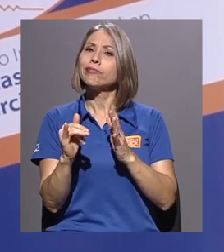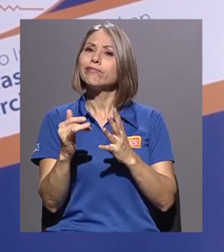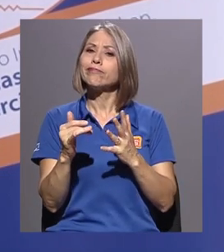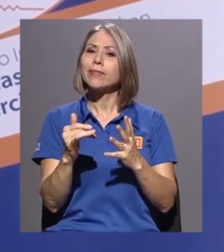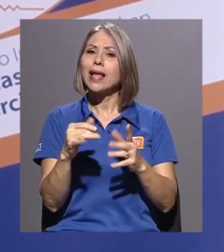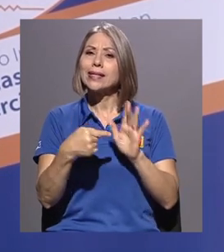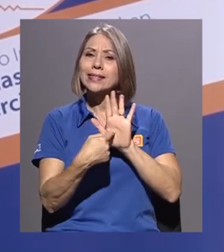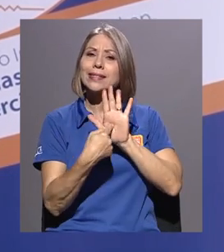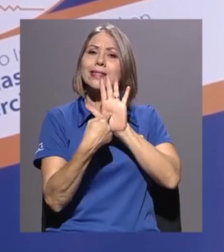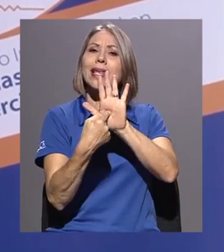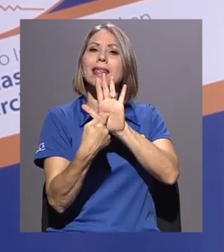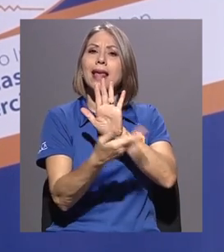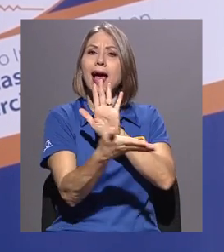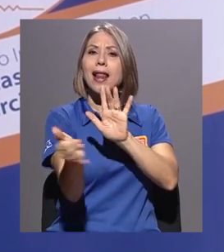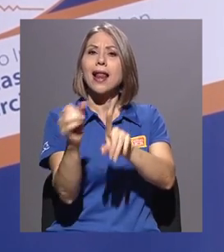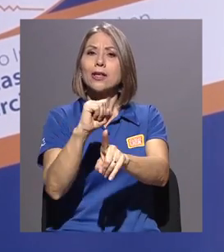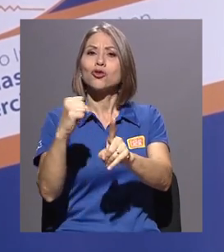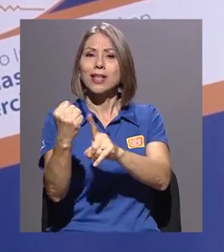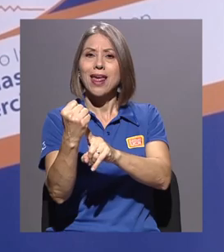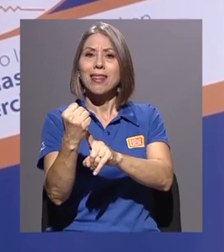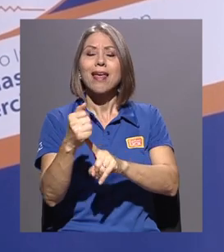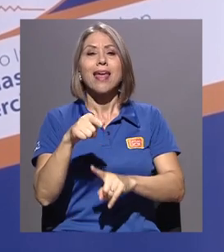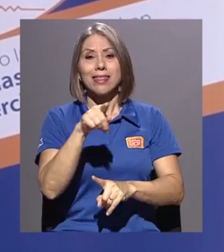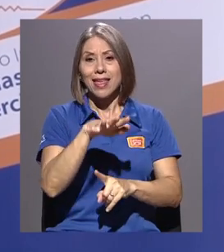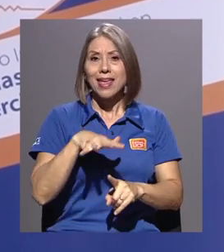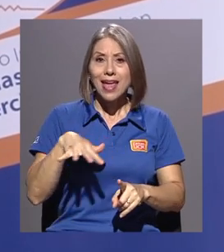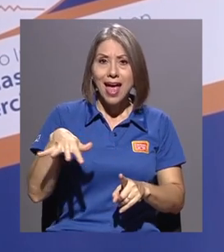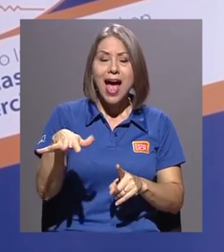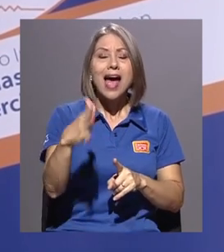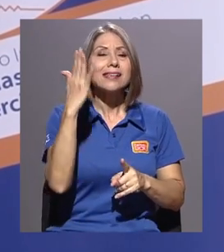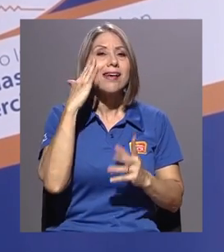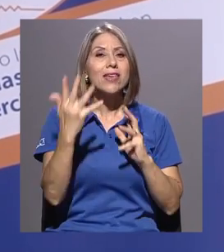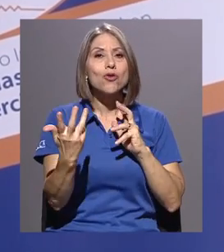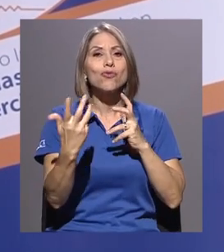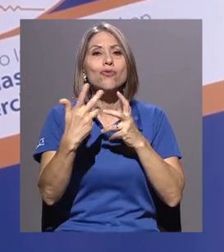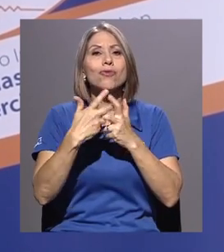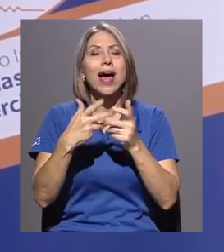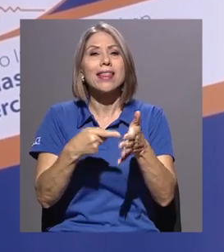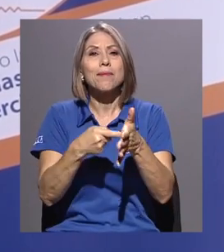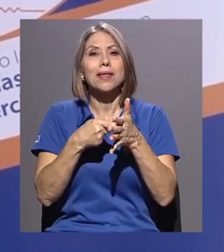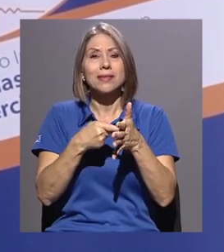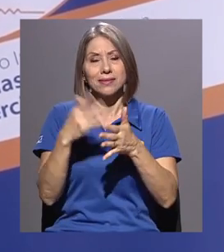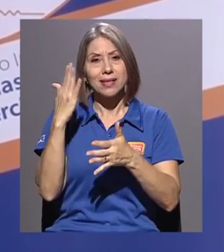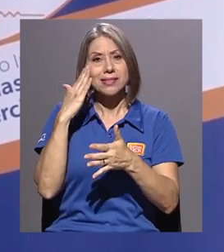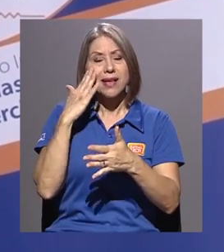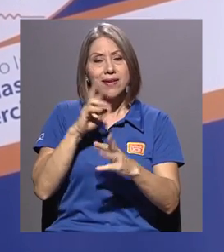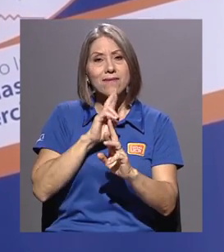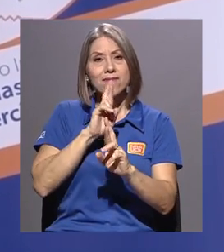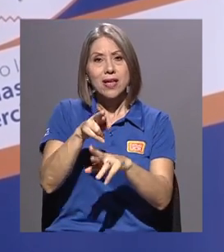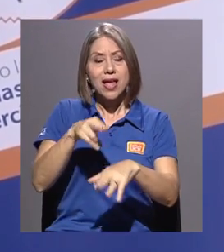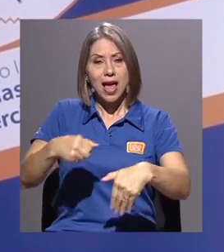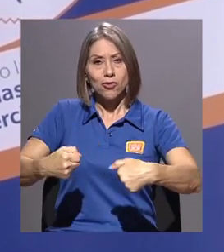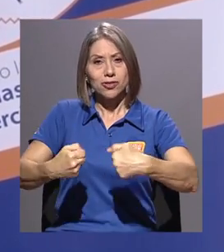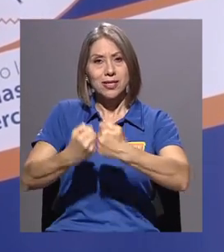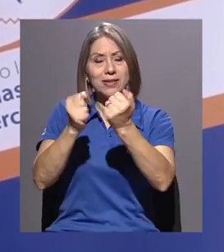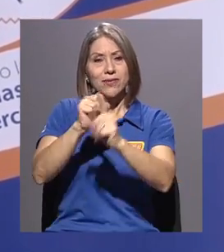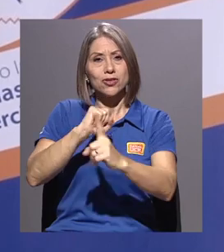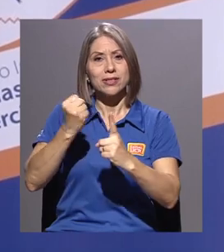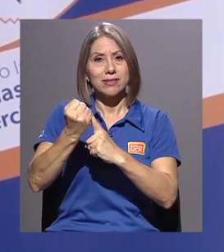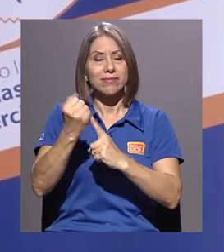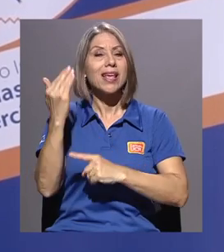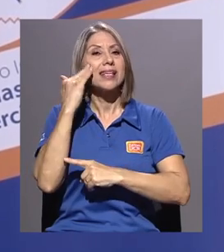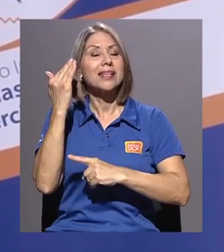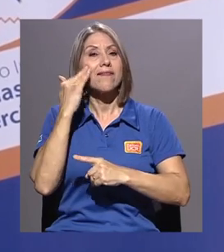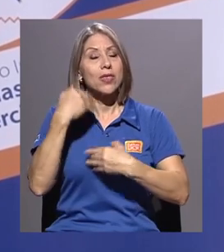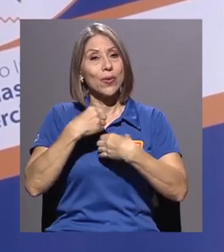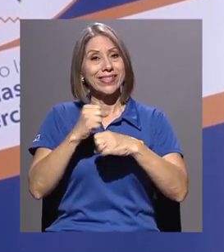sociedad de que ella ha sabido adaptarse a las demandas, ha sabido responder a los desafíos de la sociedad y ha sabido engrandecer